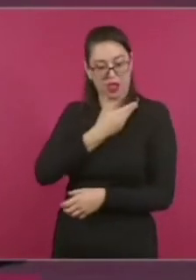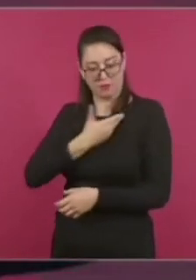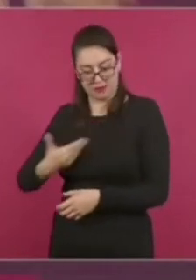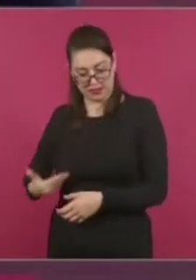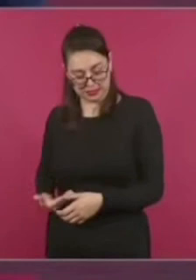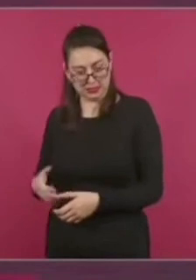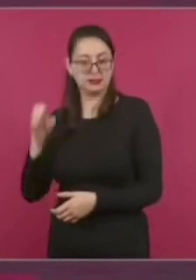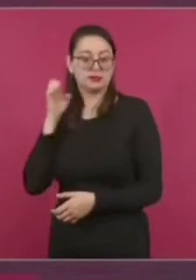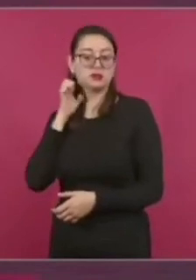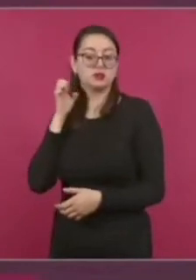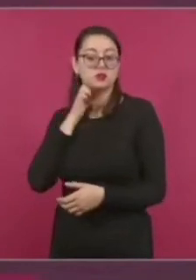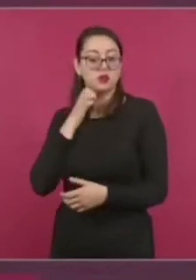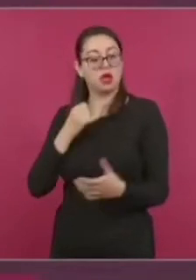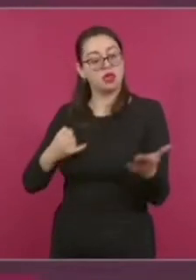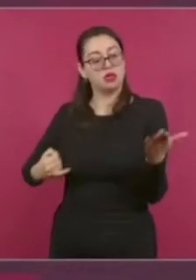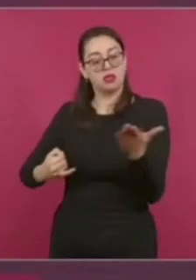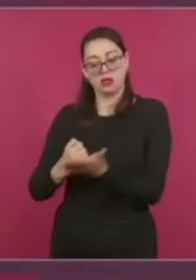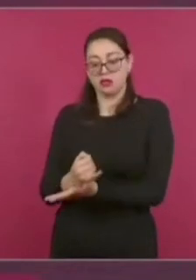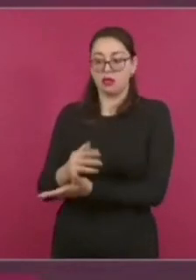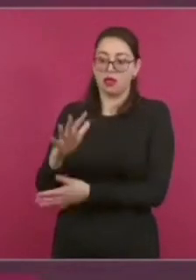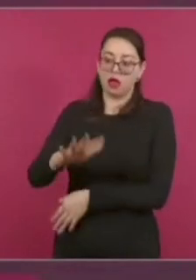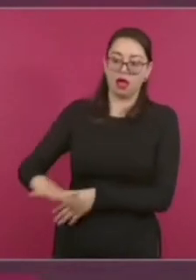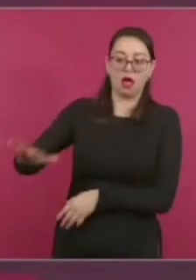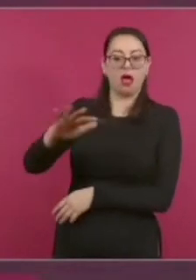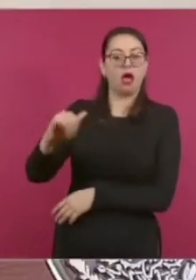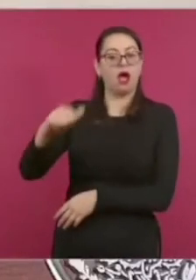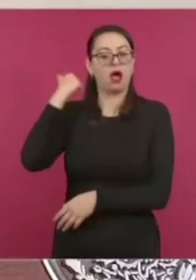ese dinero vaya a los damnificados. Gracias. Gracias.